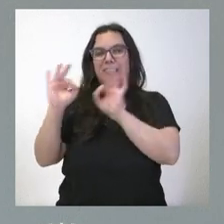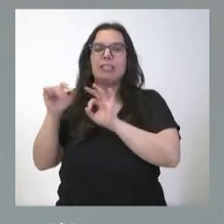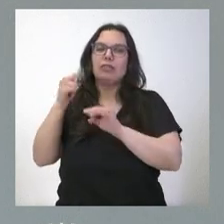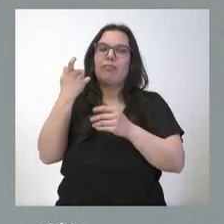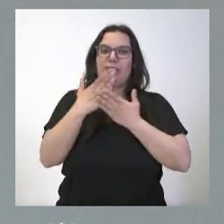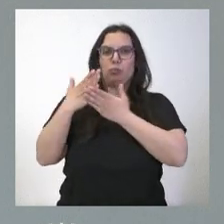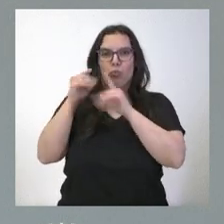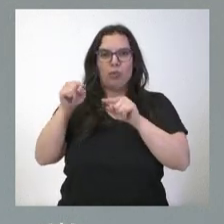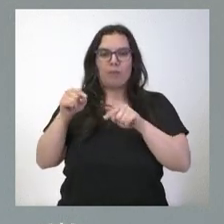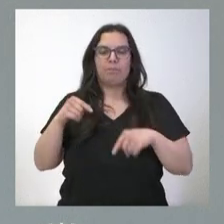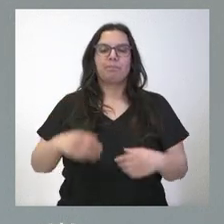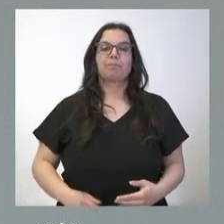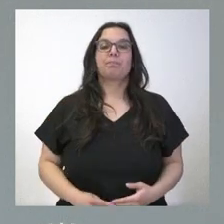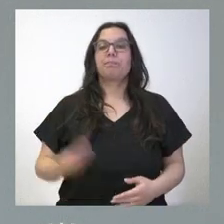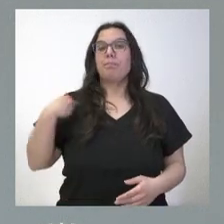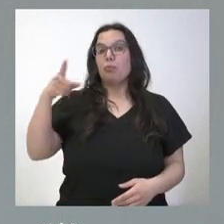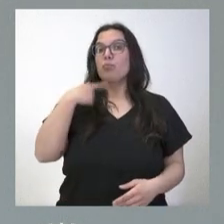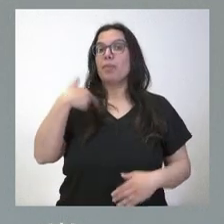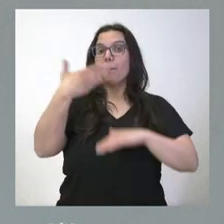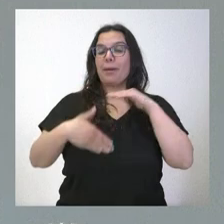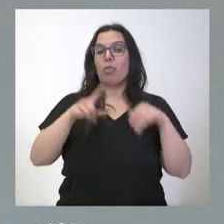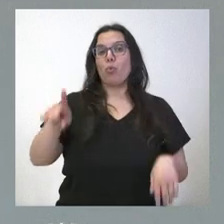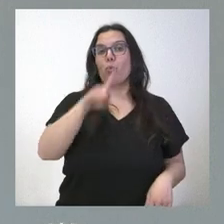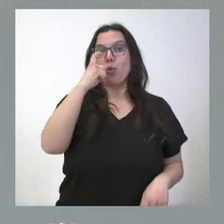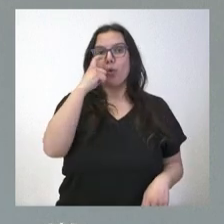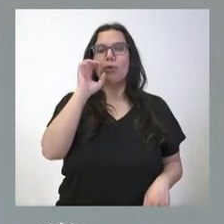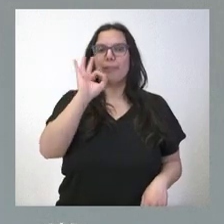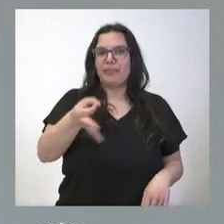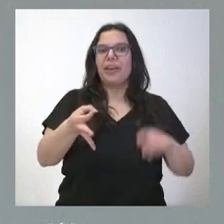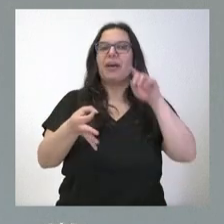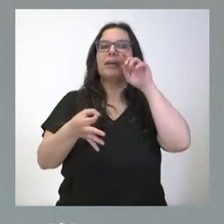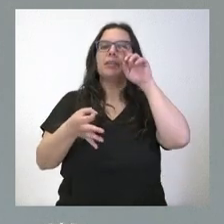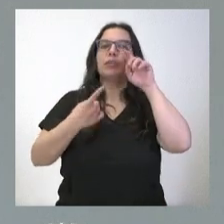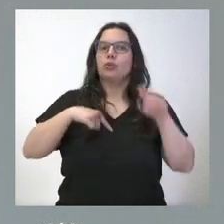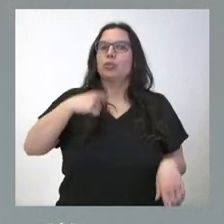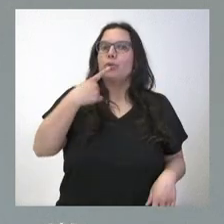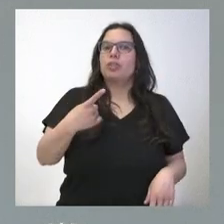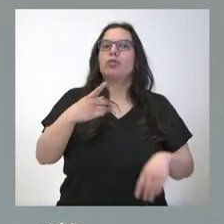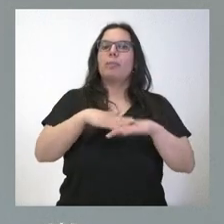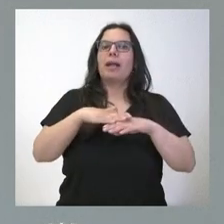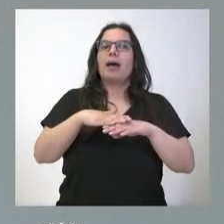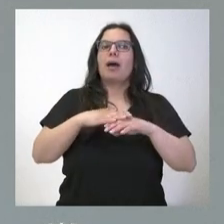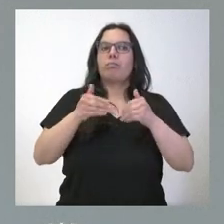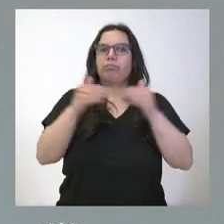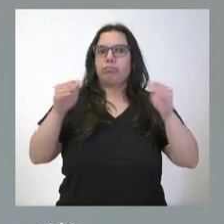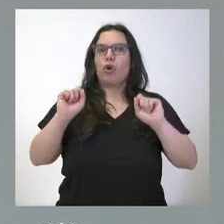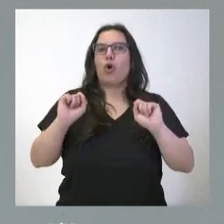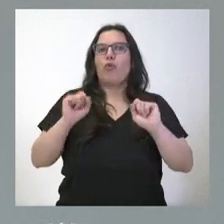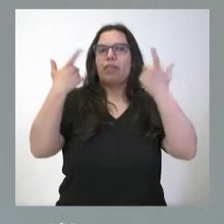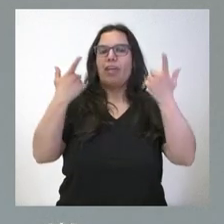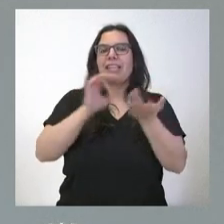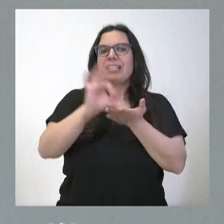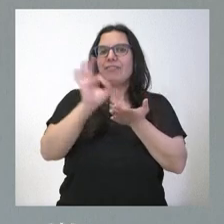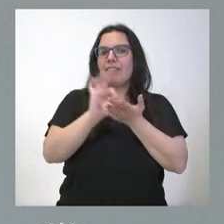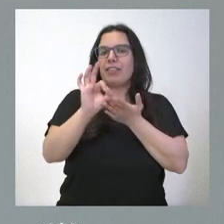viendo el plazo que usted señala que es el del 1 de junio es verdad que es el que hemos dicho nosotros que es el de implantación directa del servicio ya de